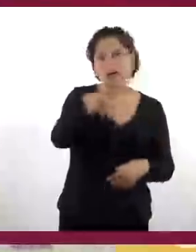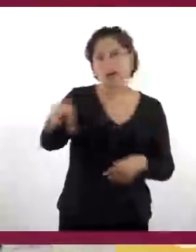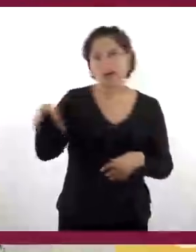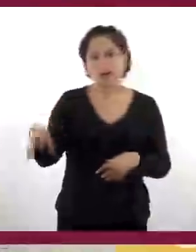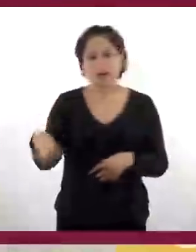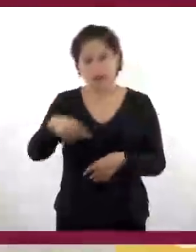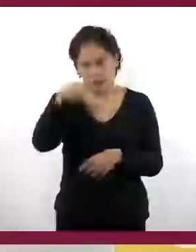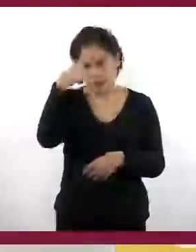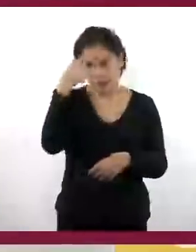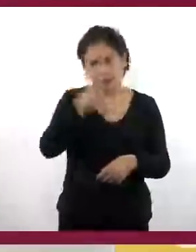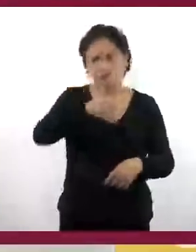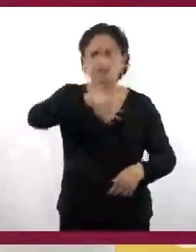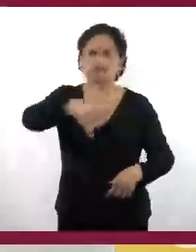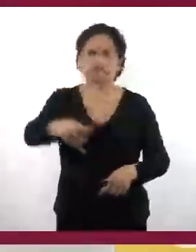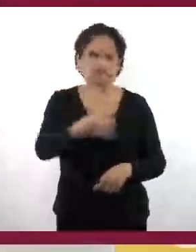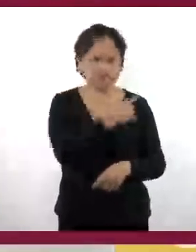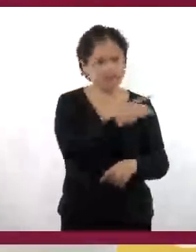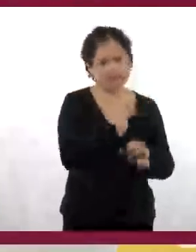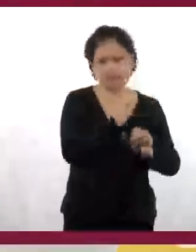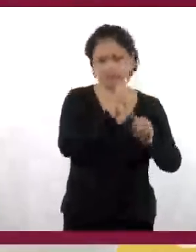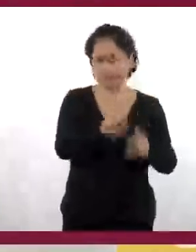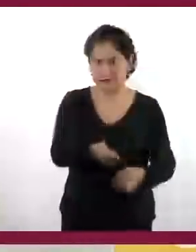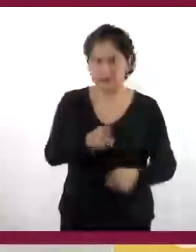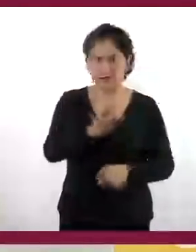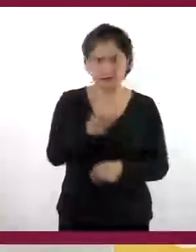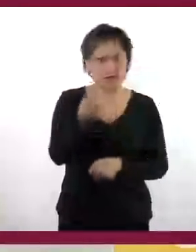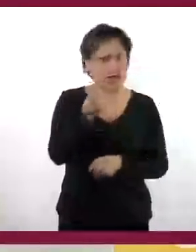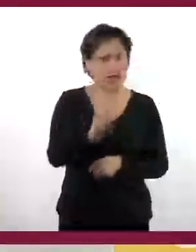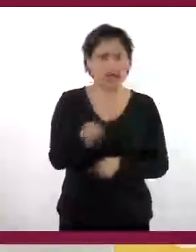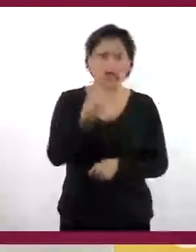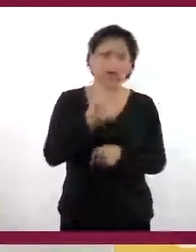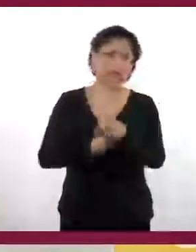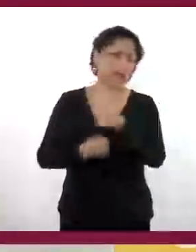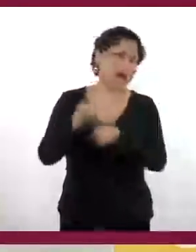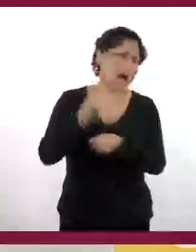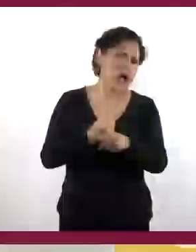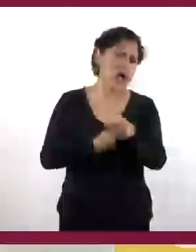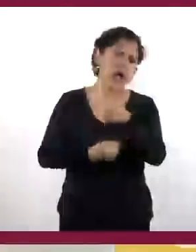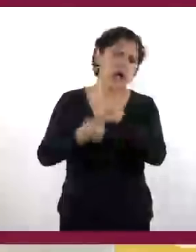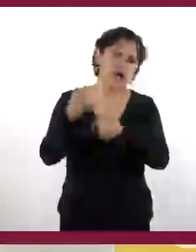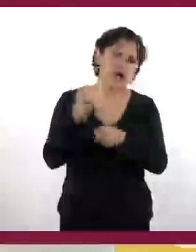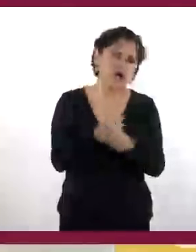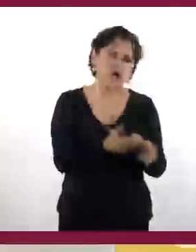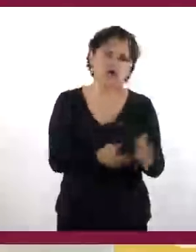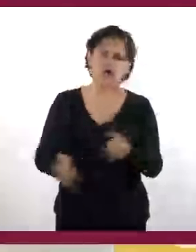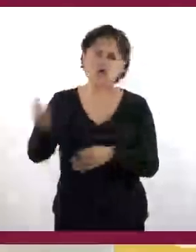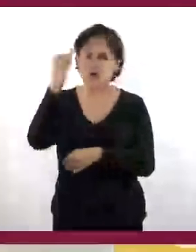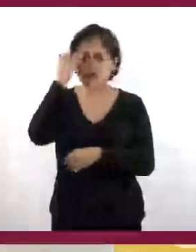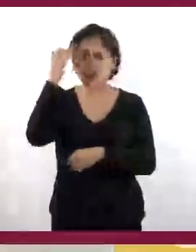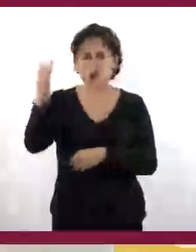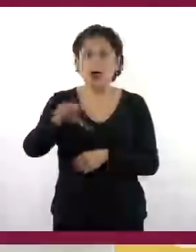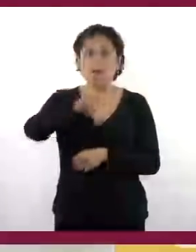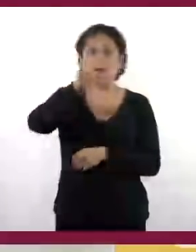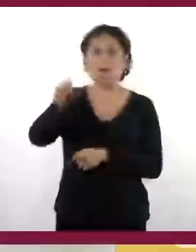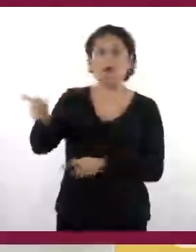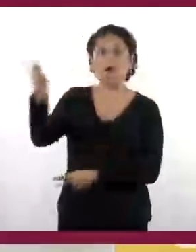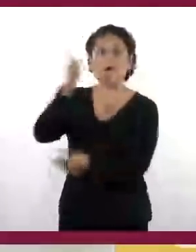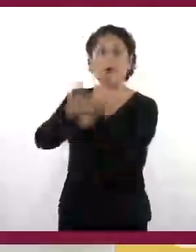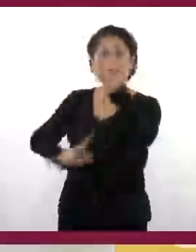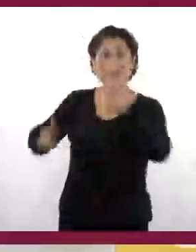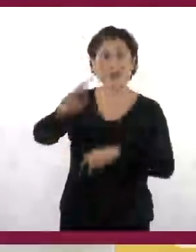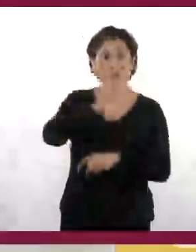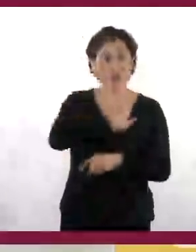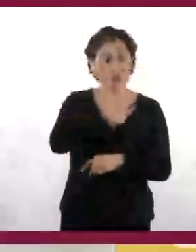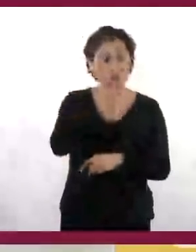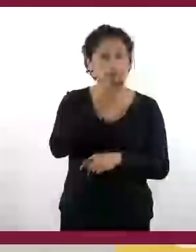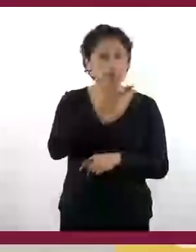Así vivieron durante, si no miles de años, cientos de años, antes del arribo de los españoles. Ahora, en el momento